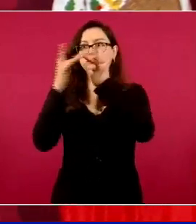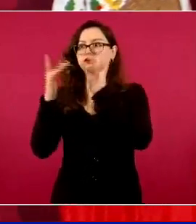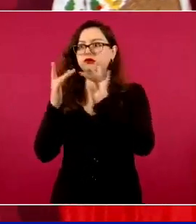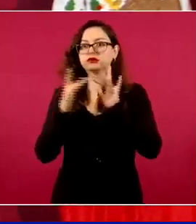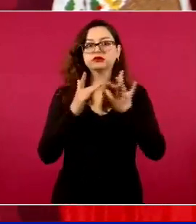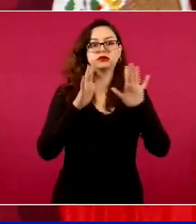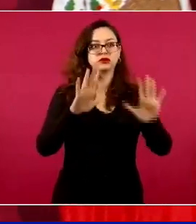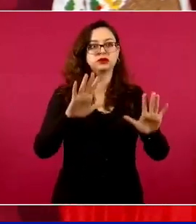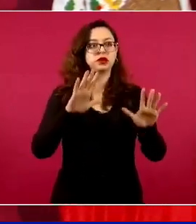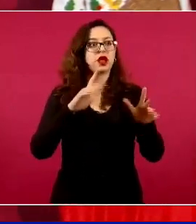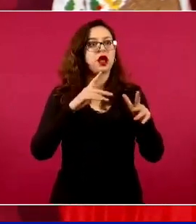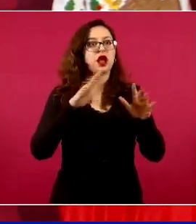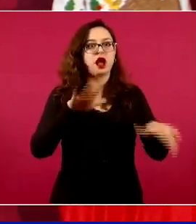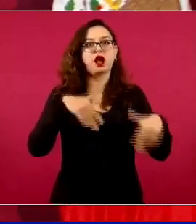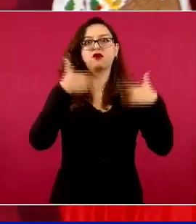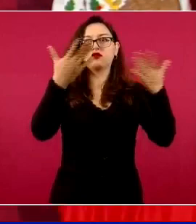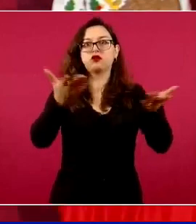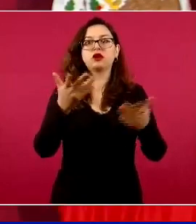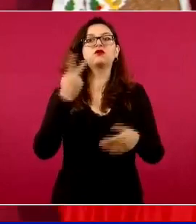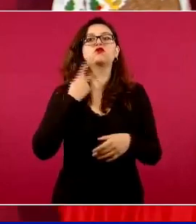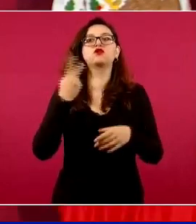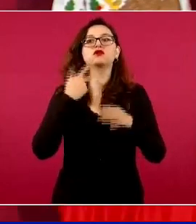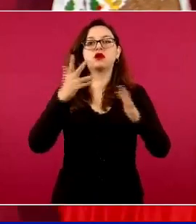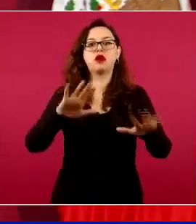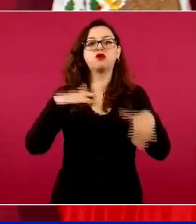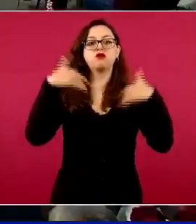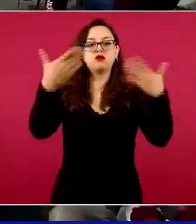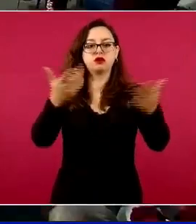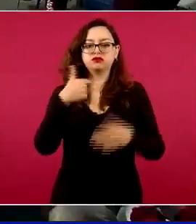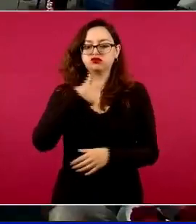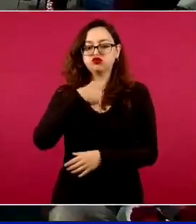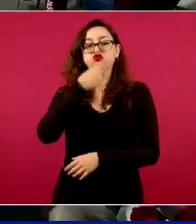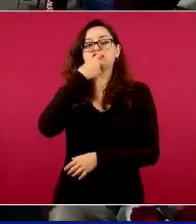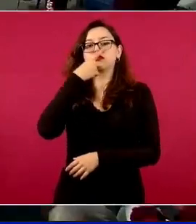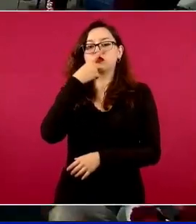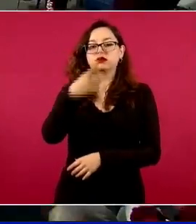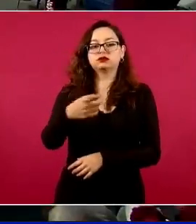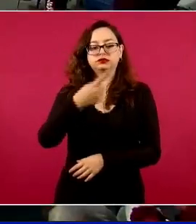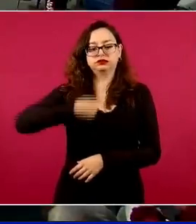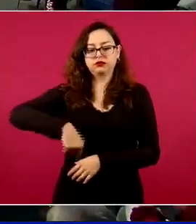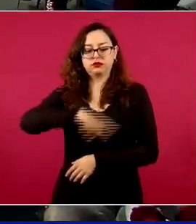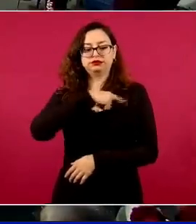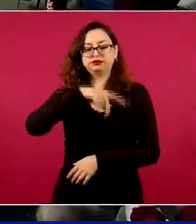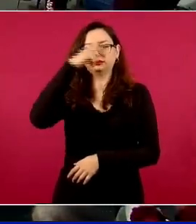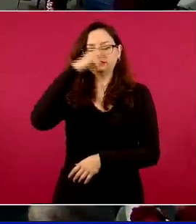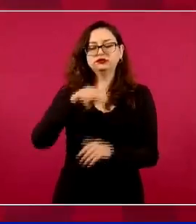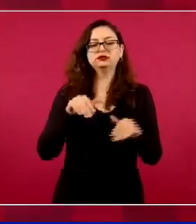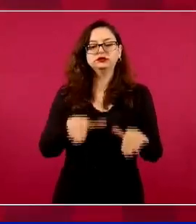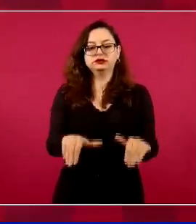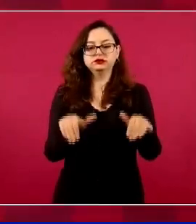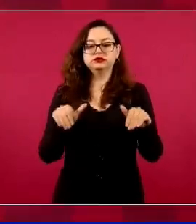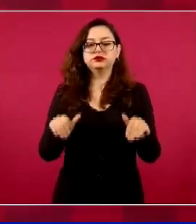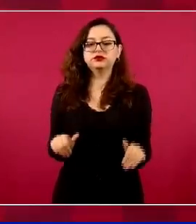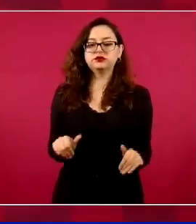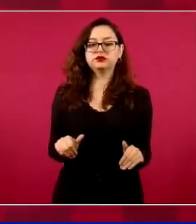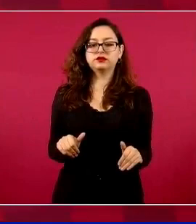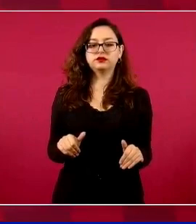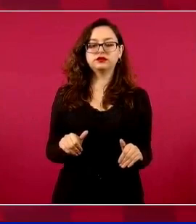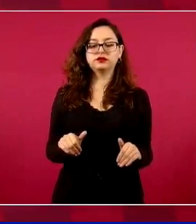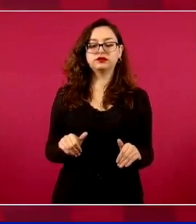conflicto nuestra postura es